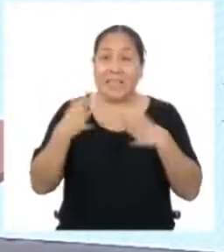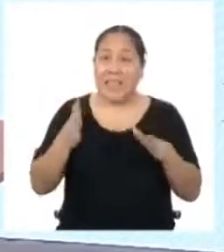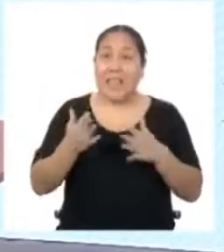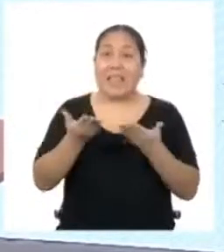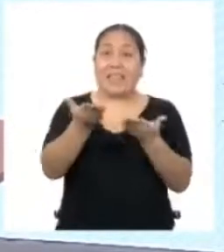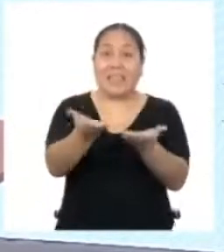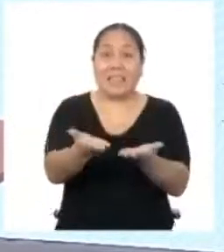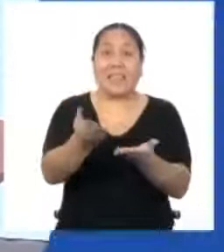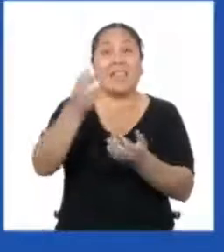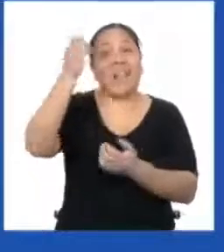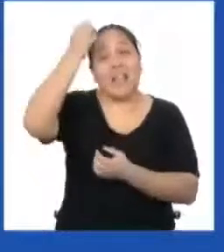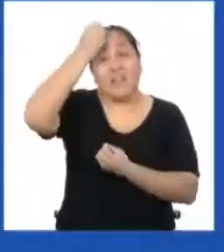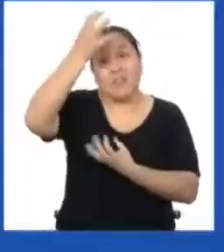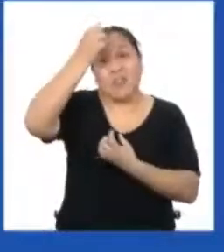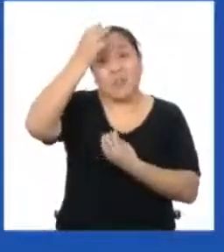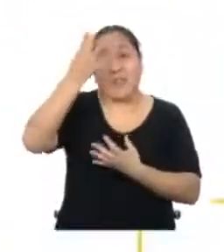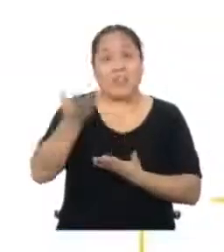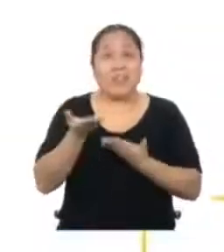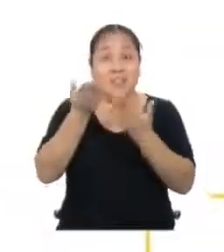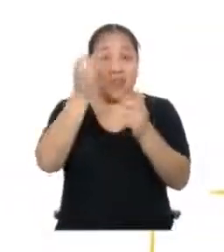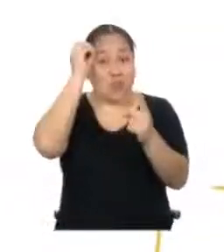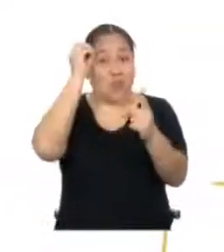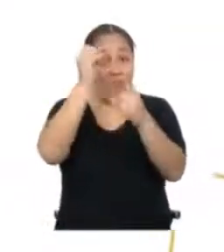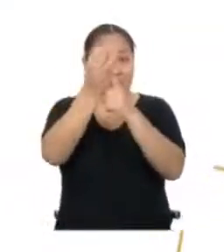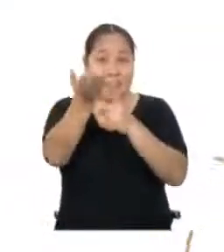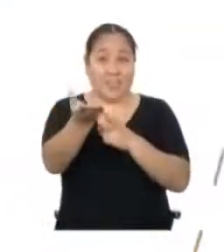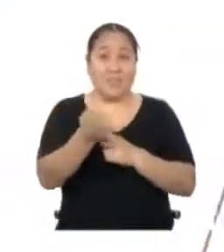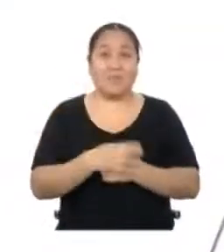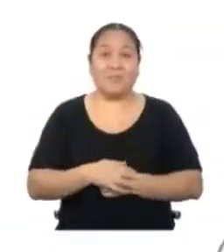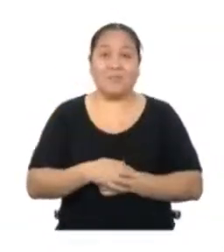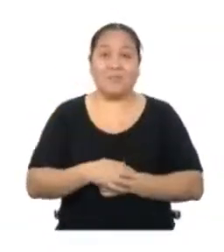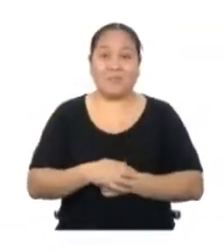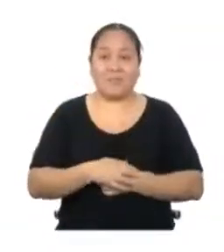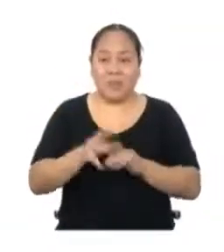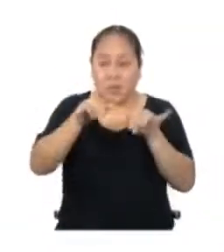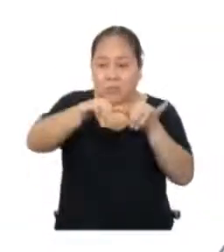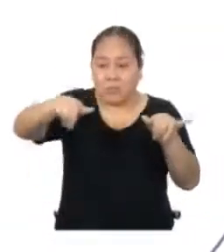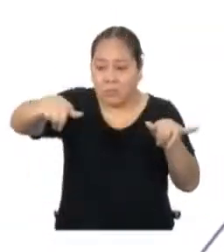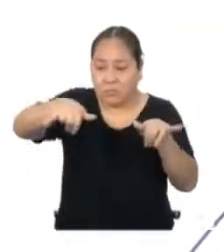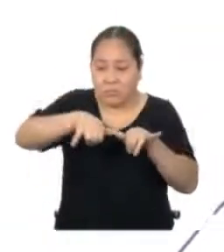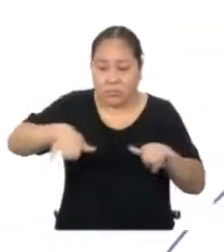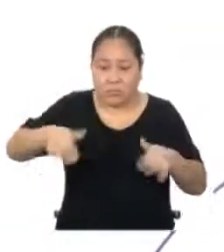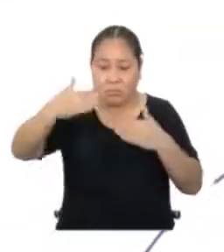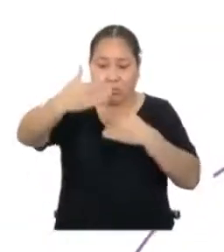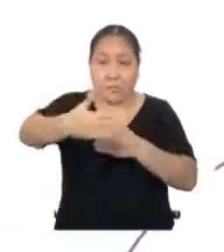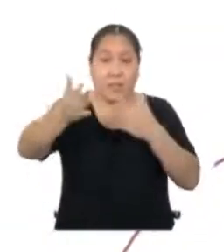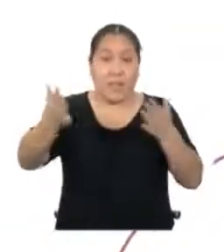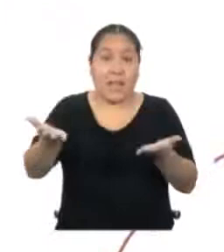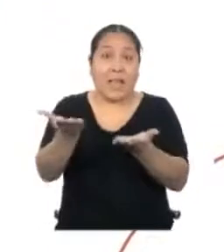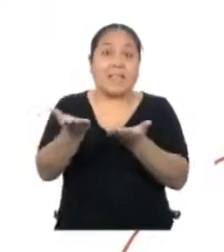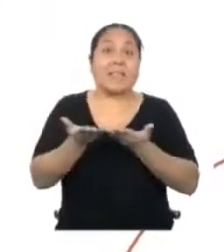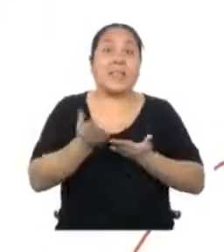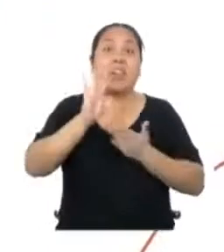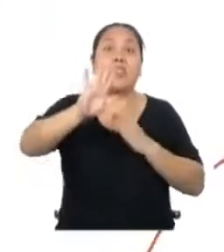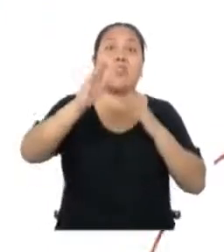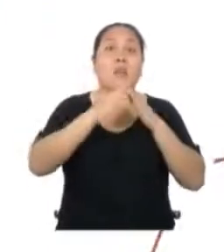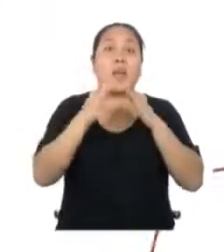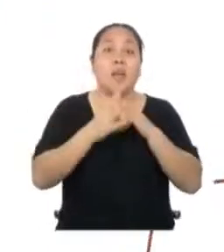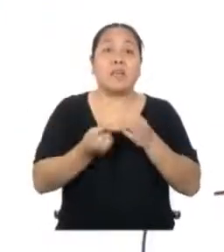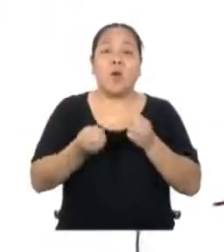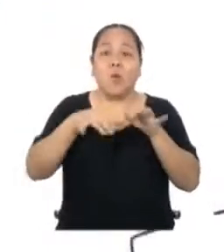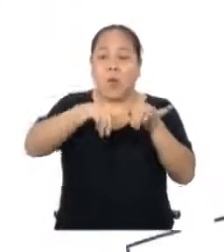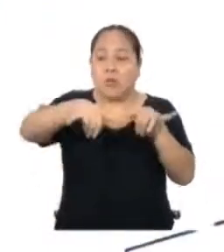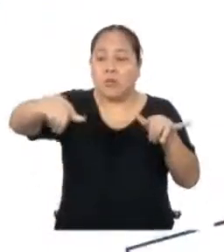fresquita Les dejo un reto Toma las medidas de la sala de tu hogar Y calcula cuántos metros cuadrados de